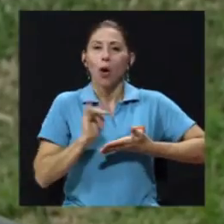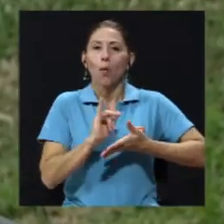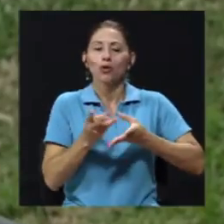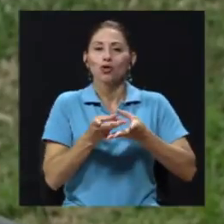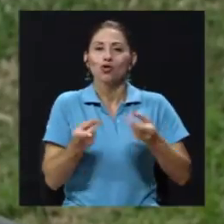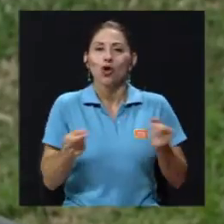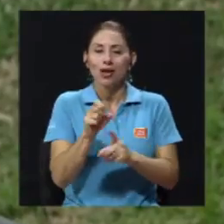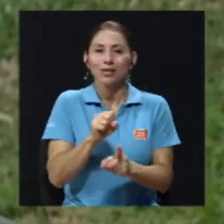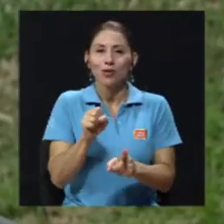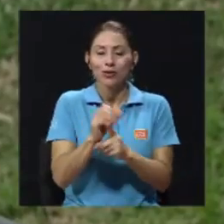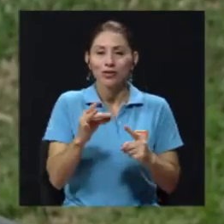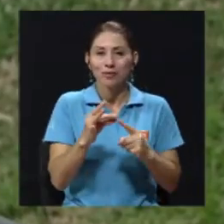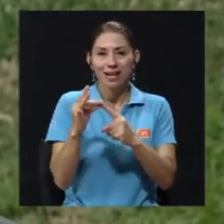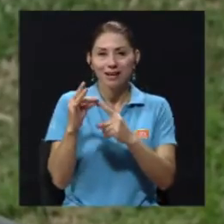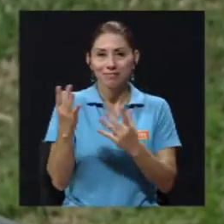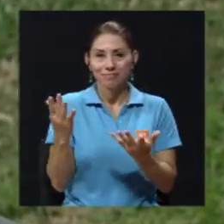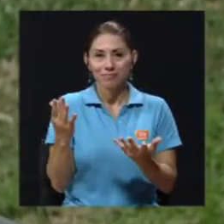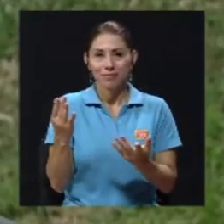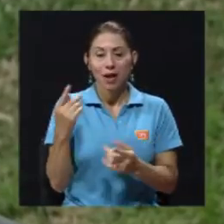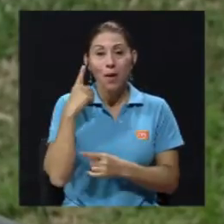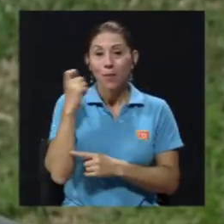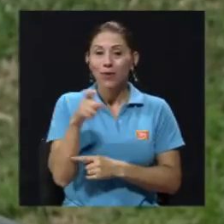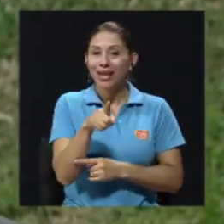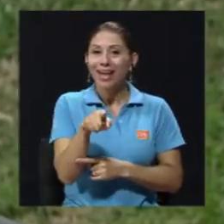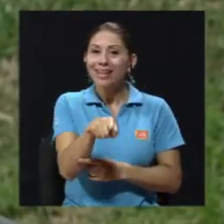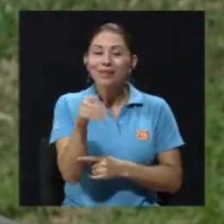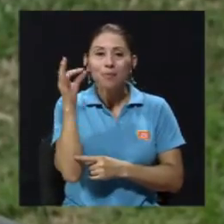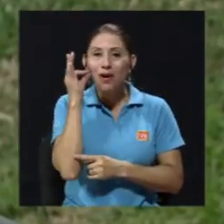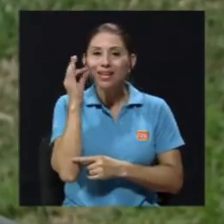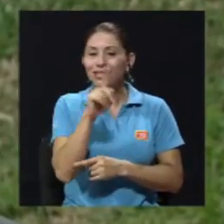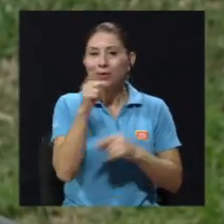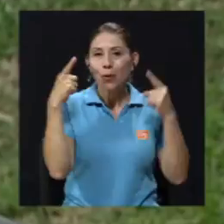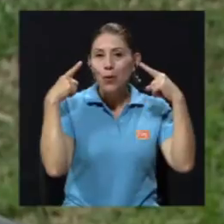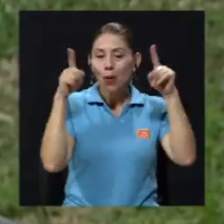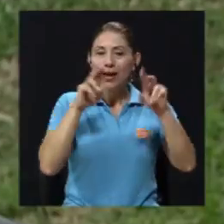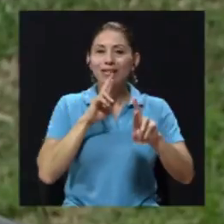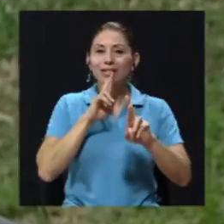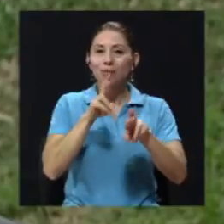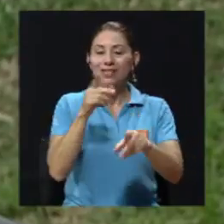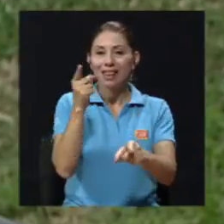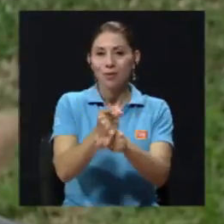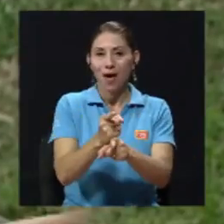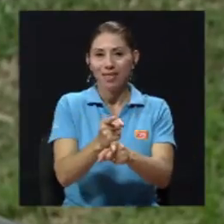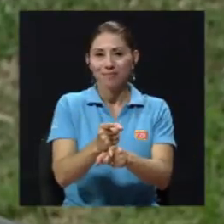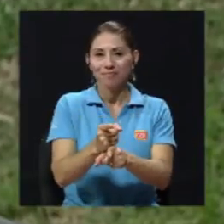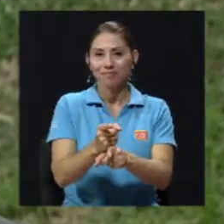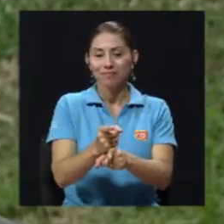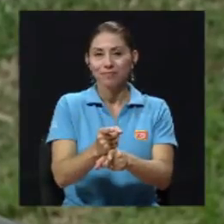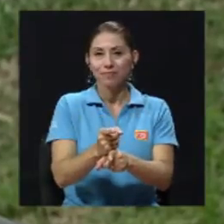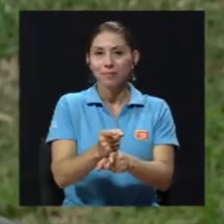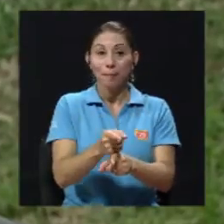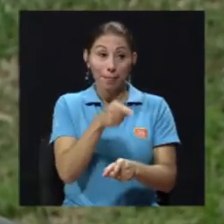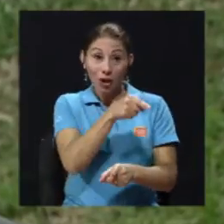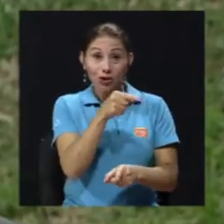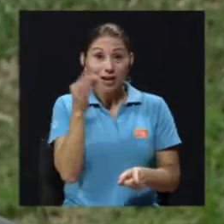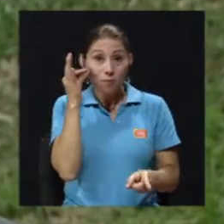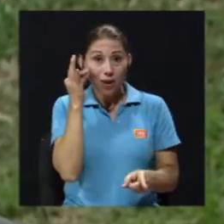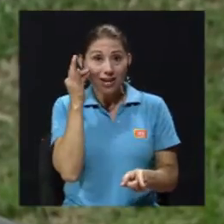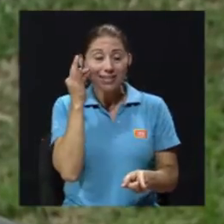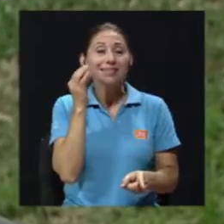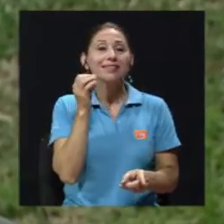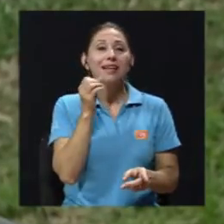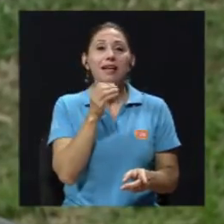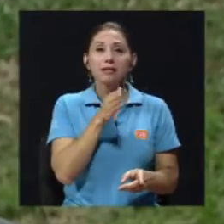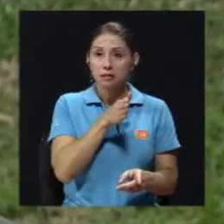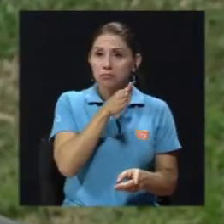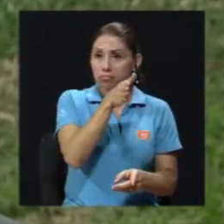presentando, porque para no logran obtener una respuesta adecuada, o sea, ellas visitan a las